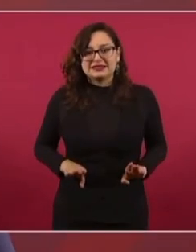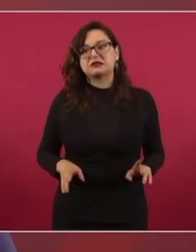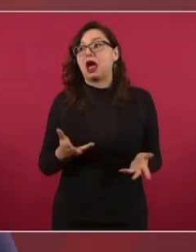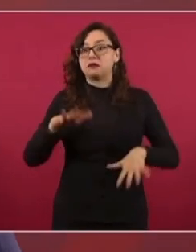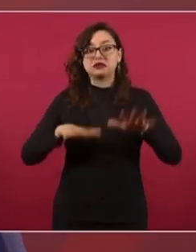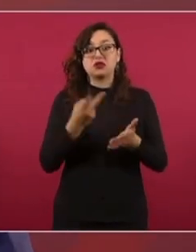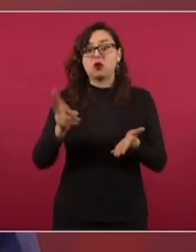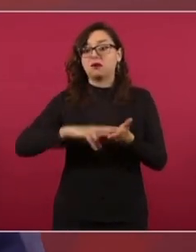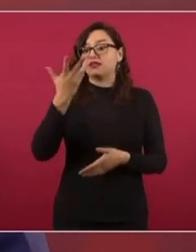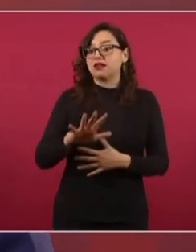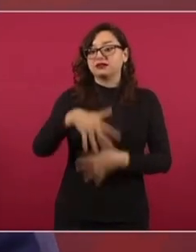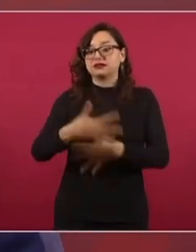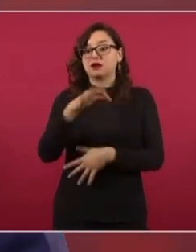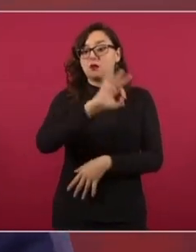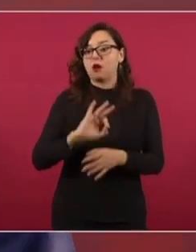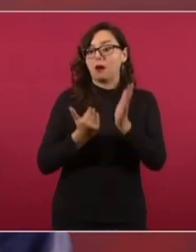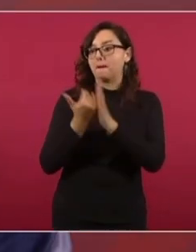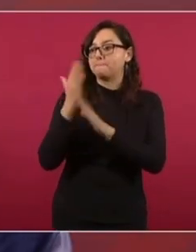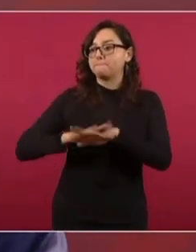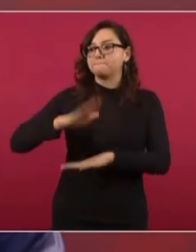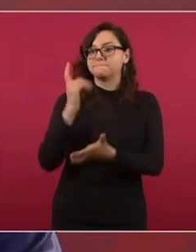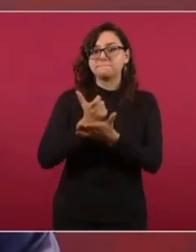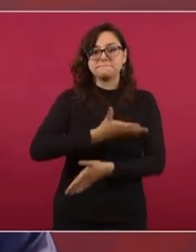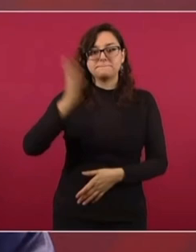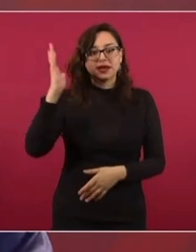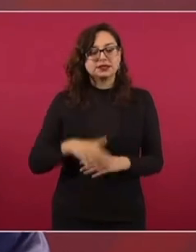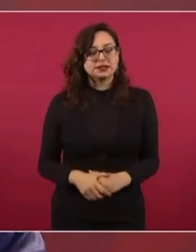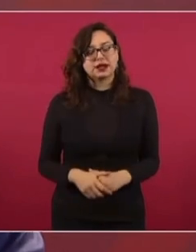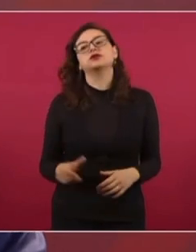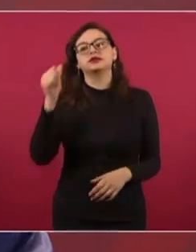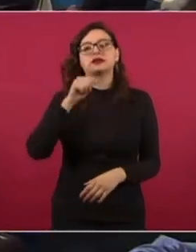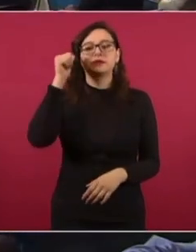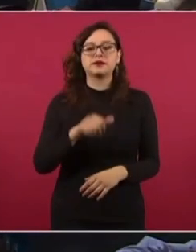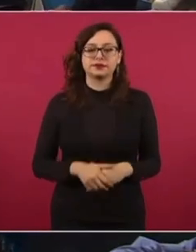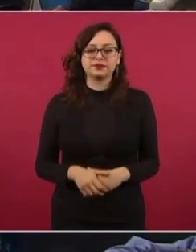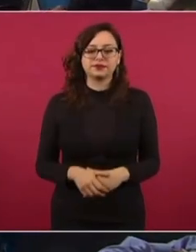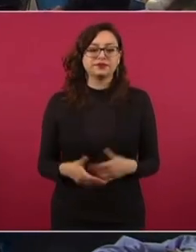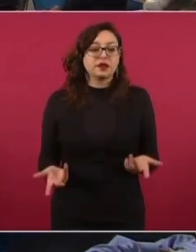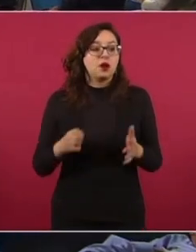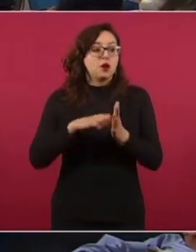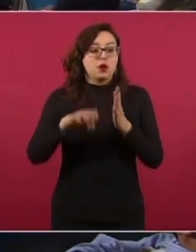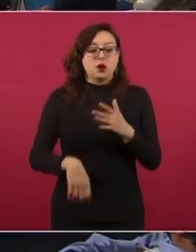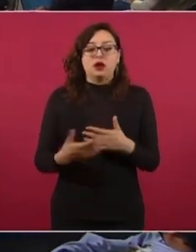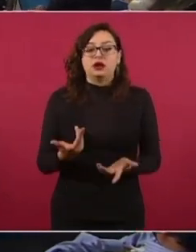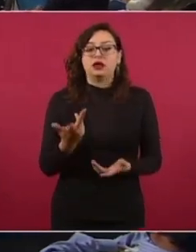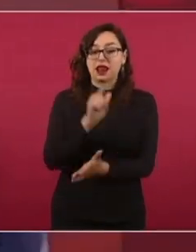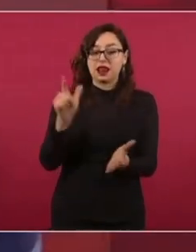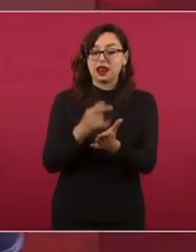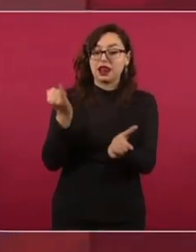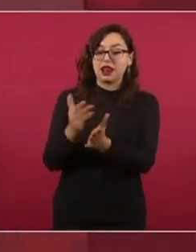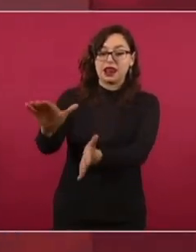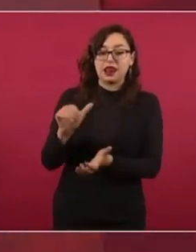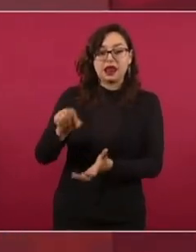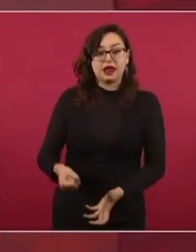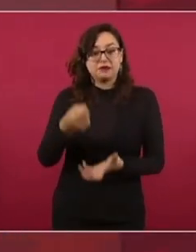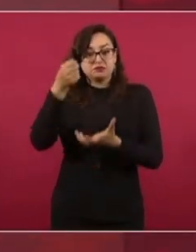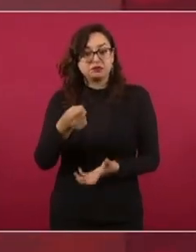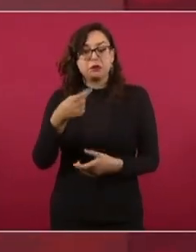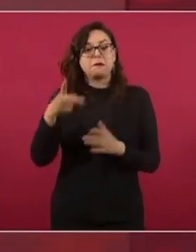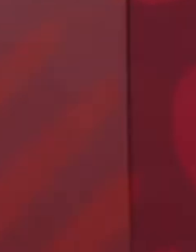en 10, en 15 por ciento. Cada fin de año, cuando se va a aprobar la ley de ingresos, ahora hasta